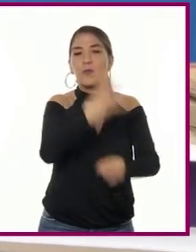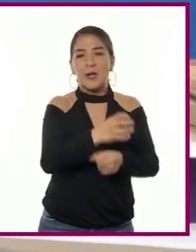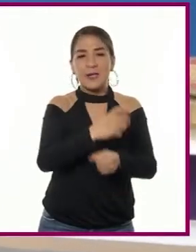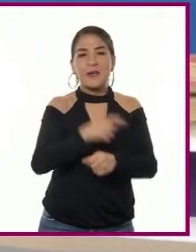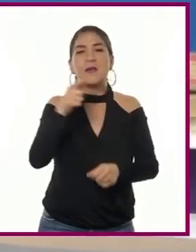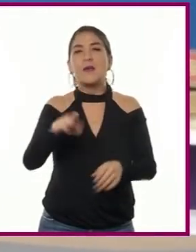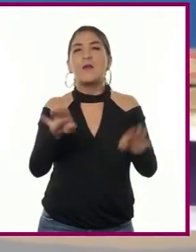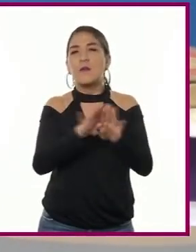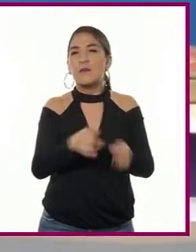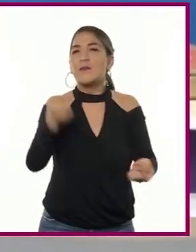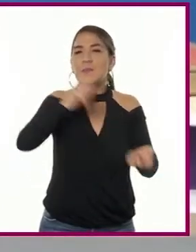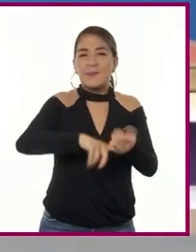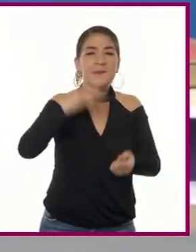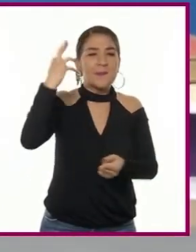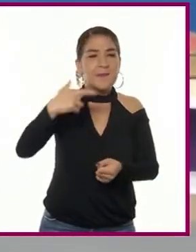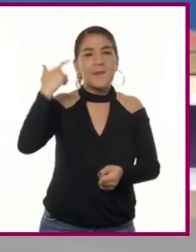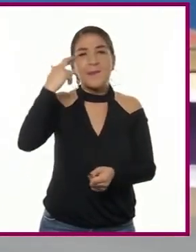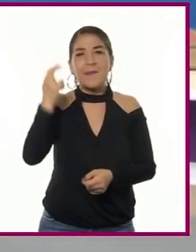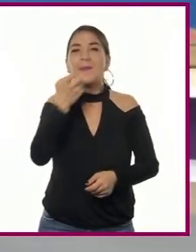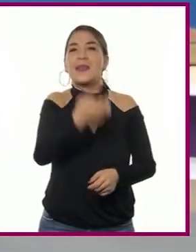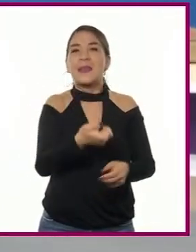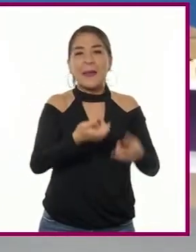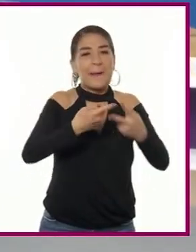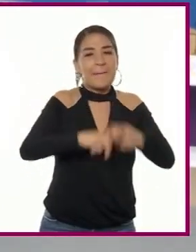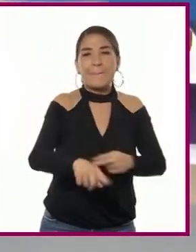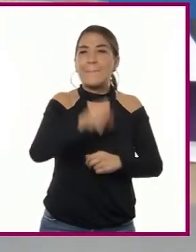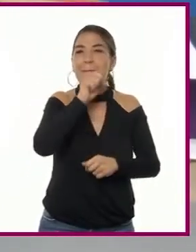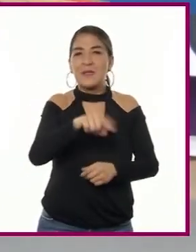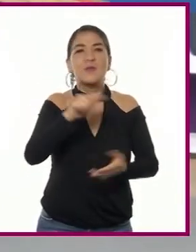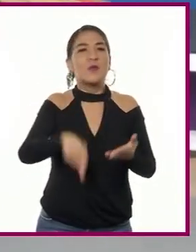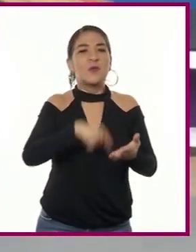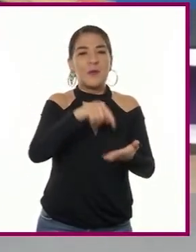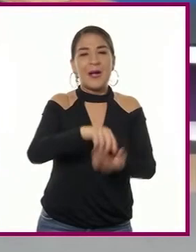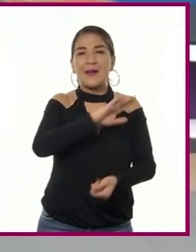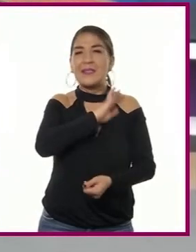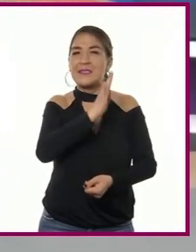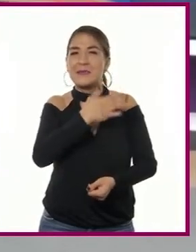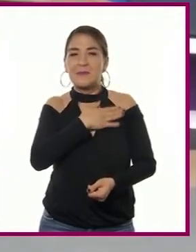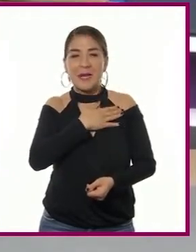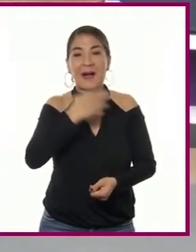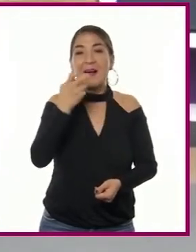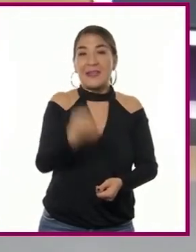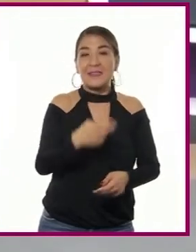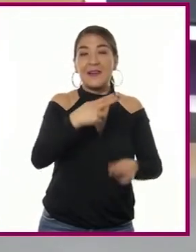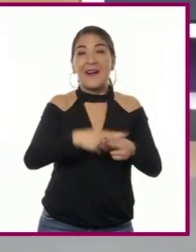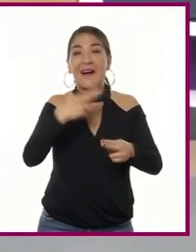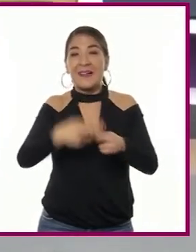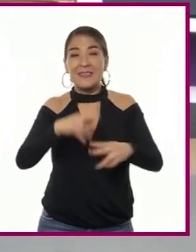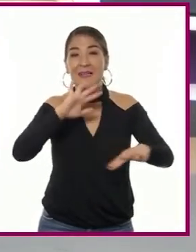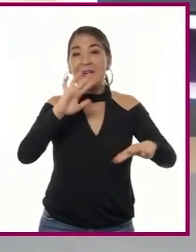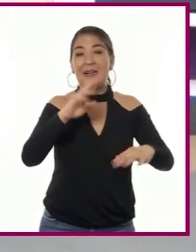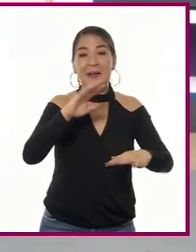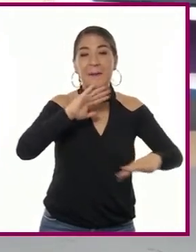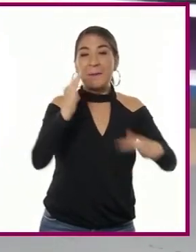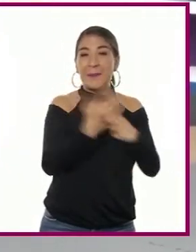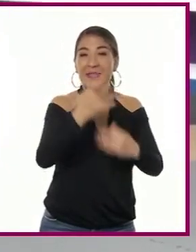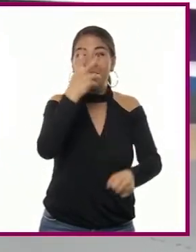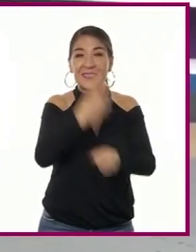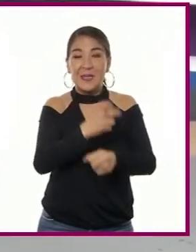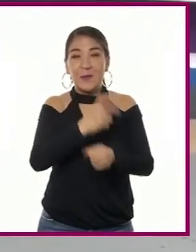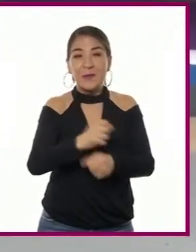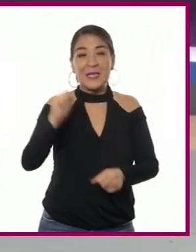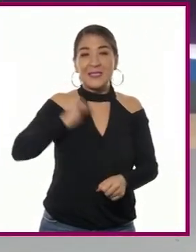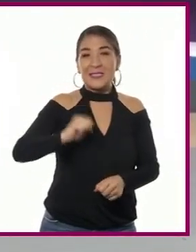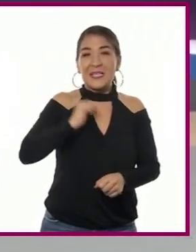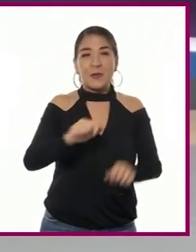reformista de los reyes comenzó en la misma península española y no sería sino hasta la segunda mitad del siglo XVIII que